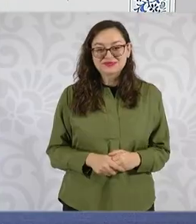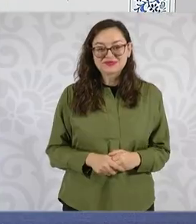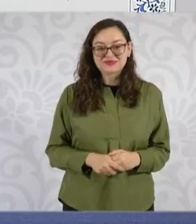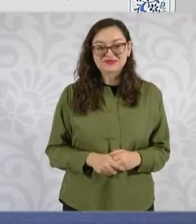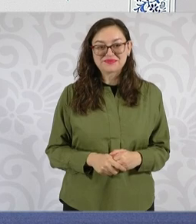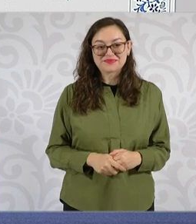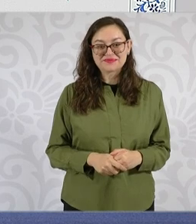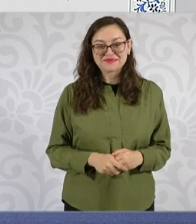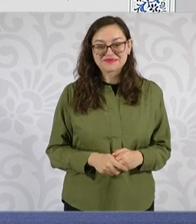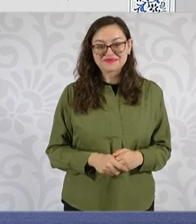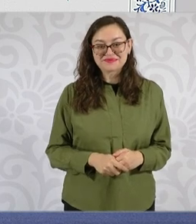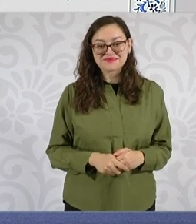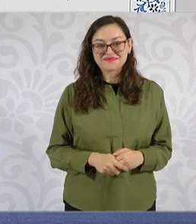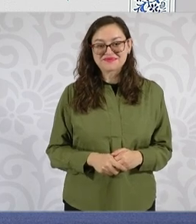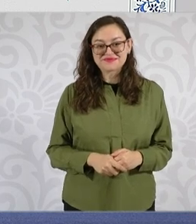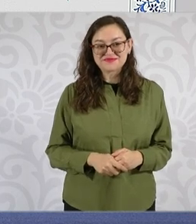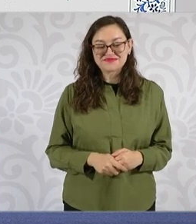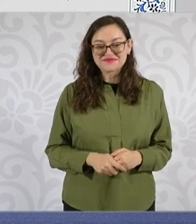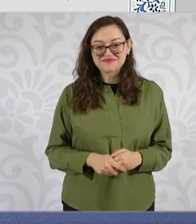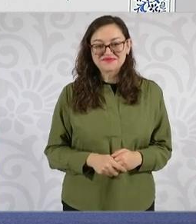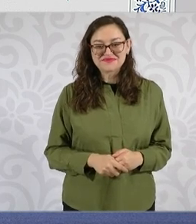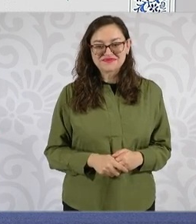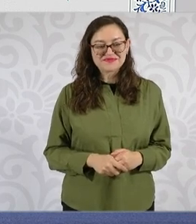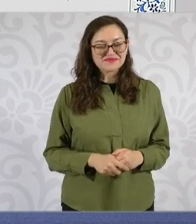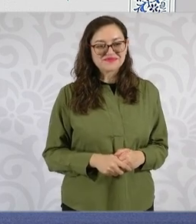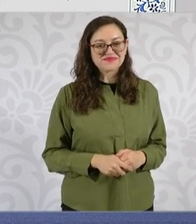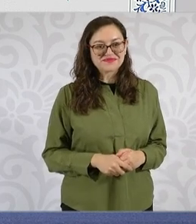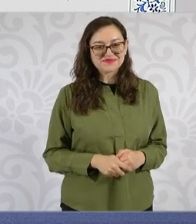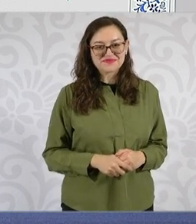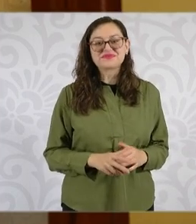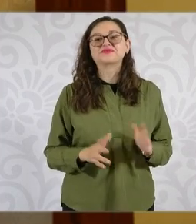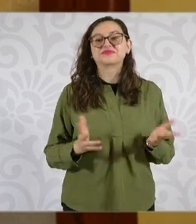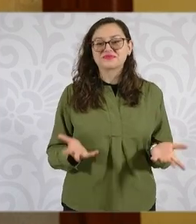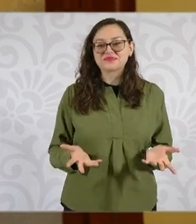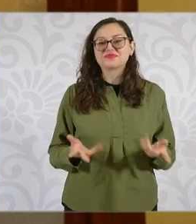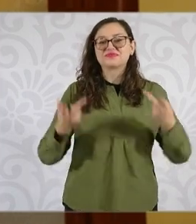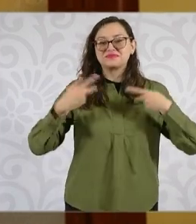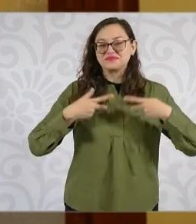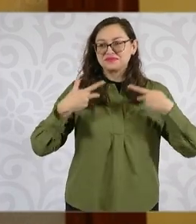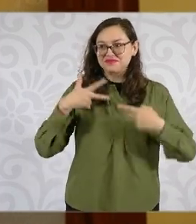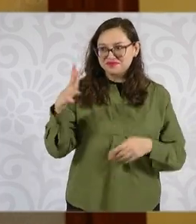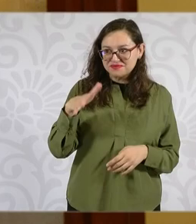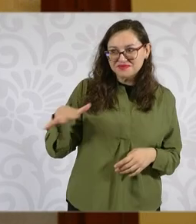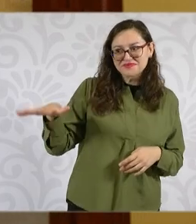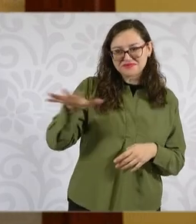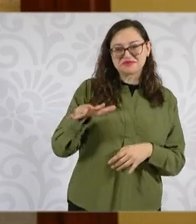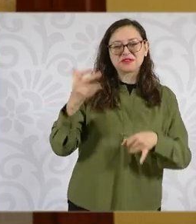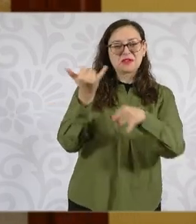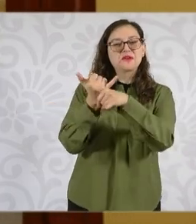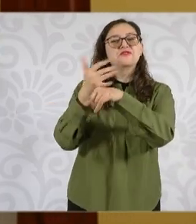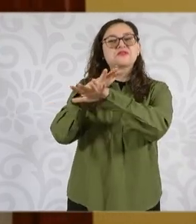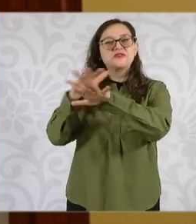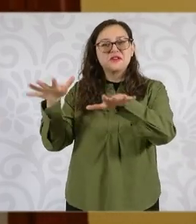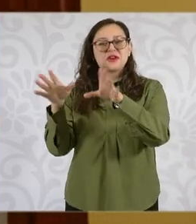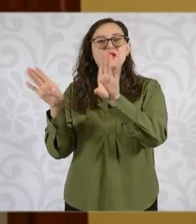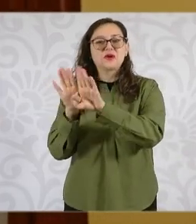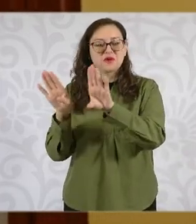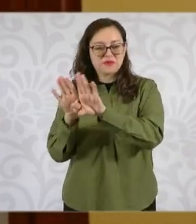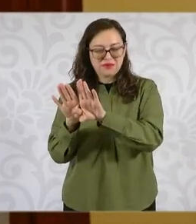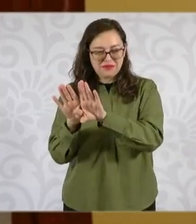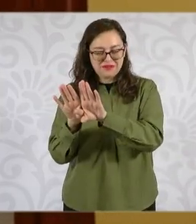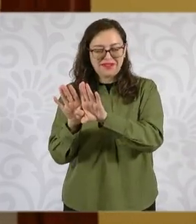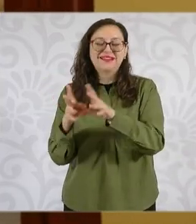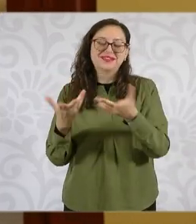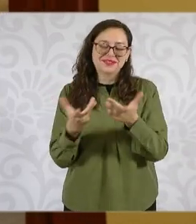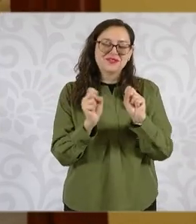La última. ¿Cómo se accede? ¿Cómo se va a enterar la gente? A través de las delegaciones del Infonavit